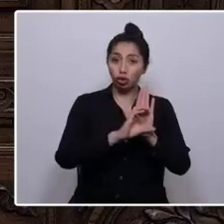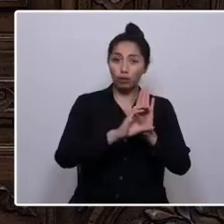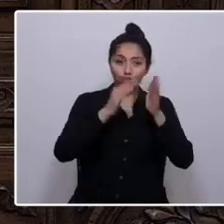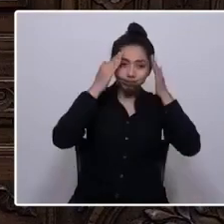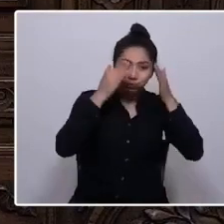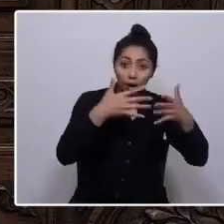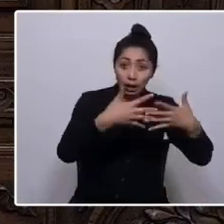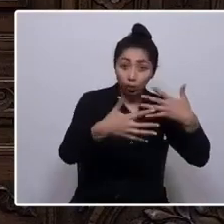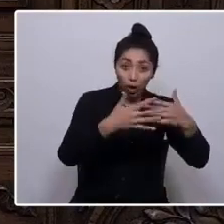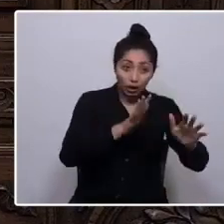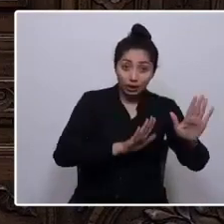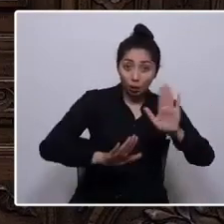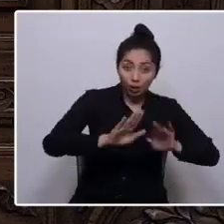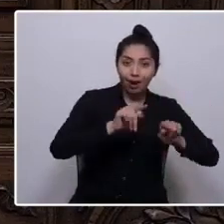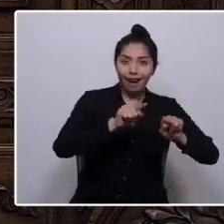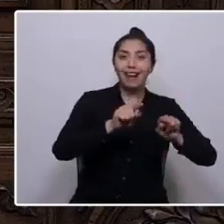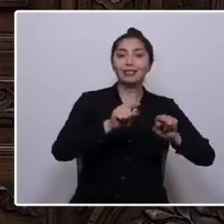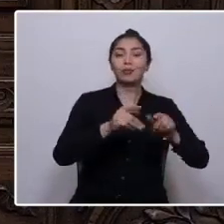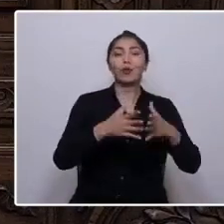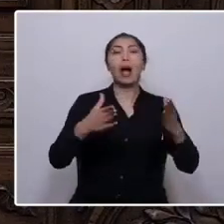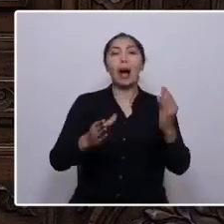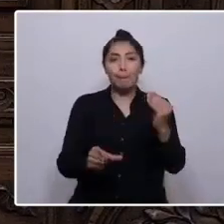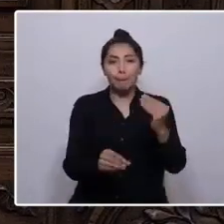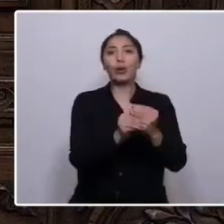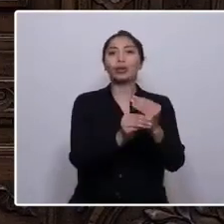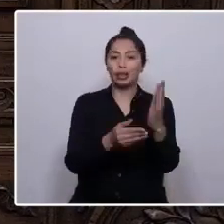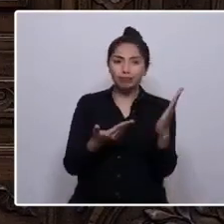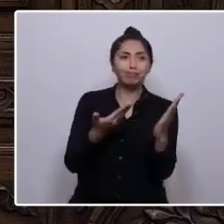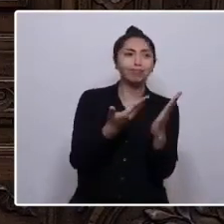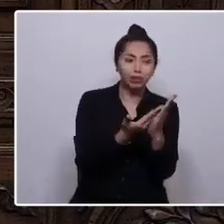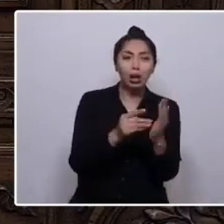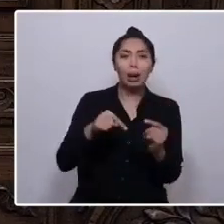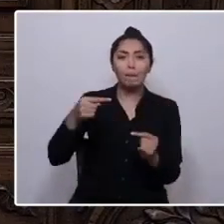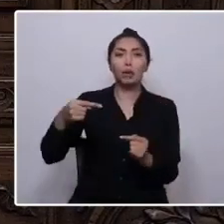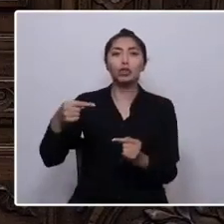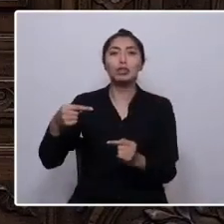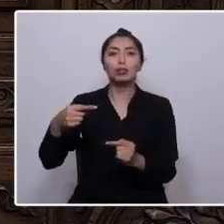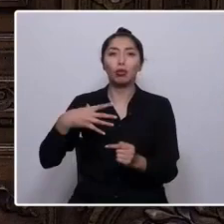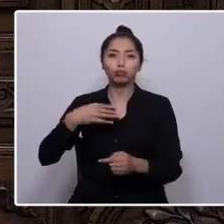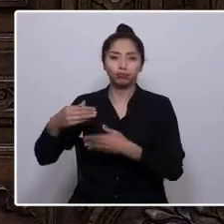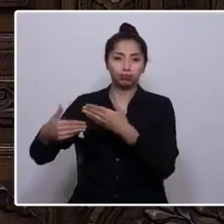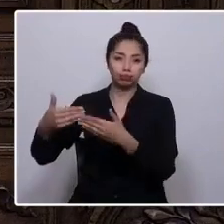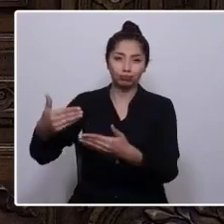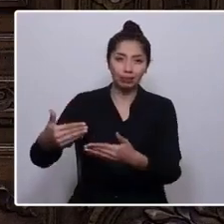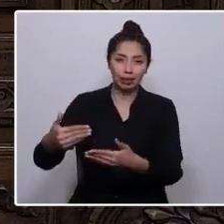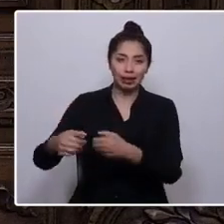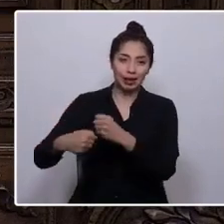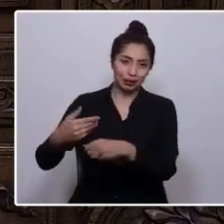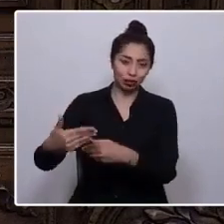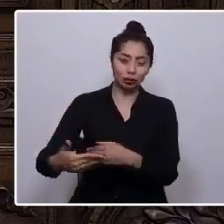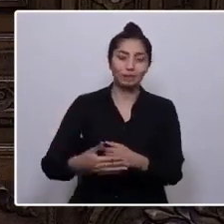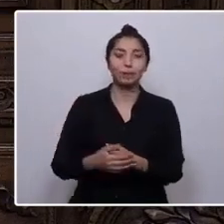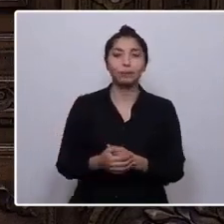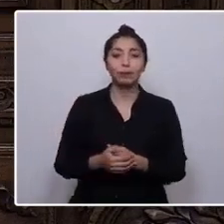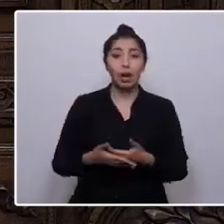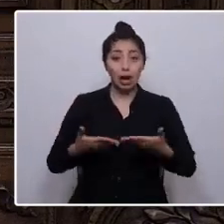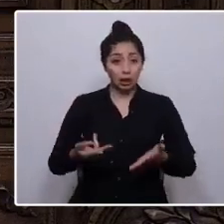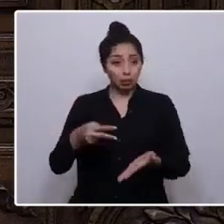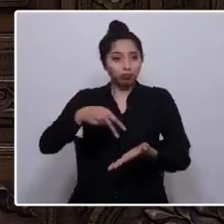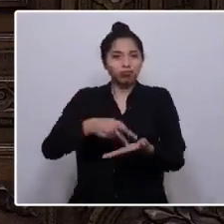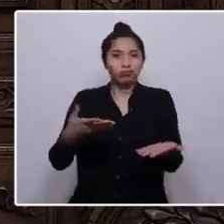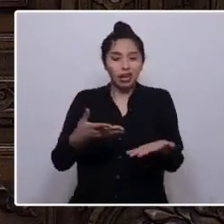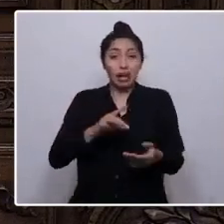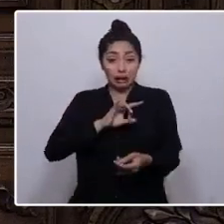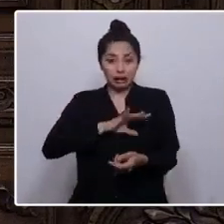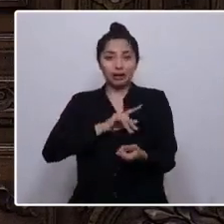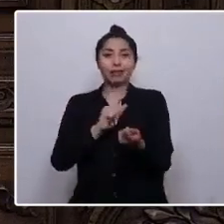el gran aporte que hagamos a las próximas generaciones. Estamos aquí para transformar este Chile en